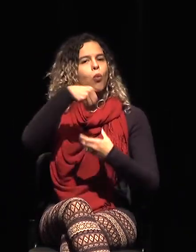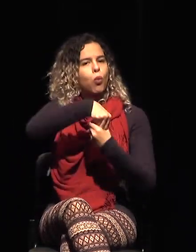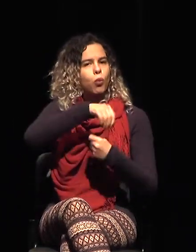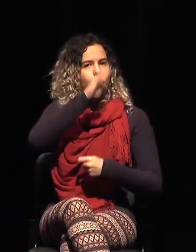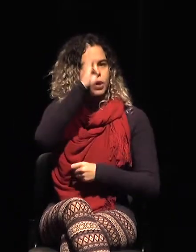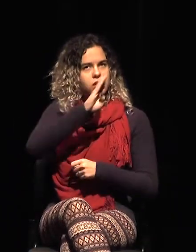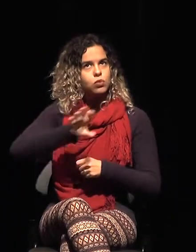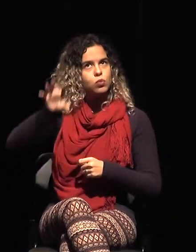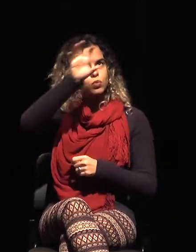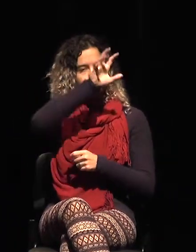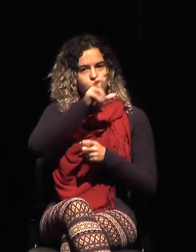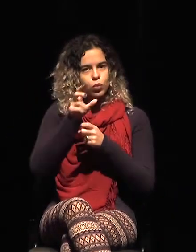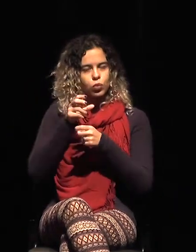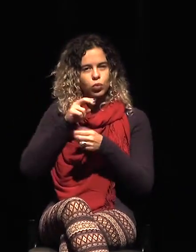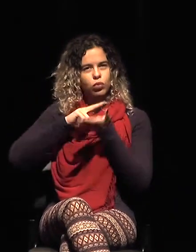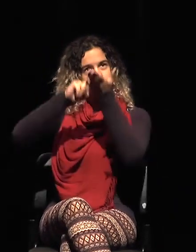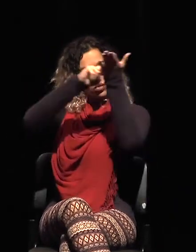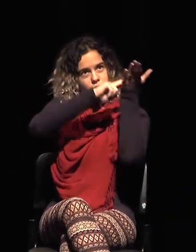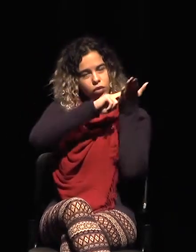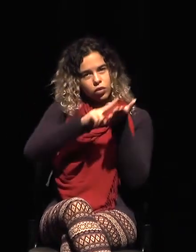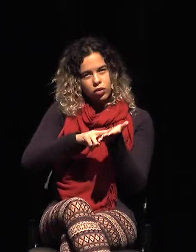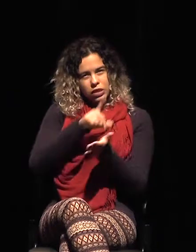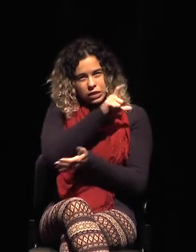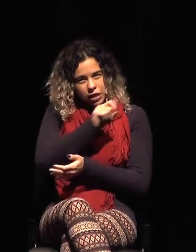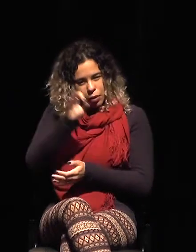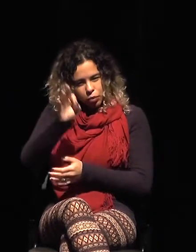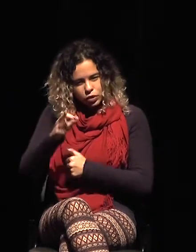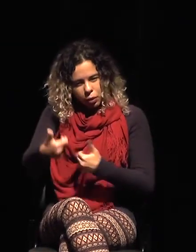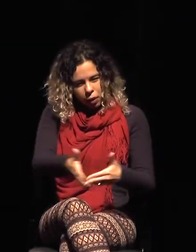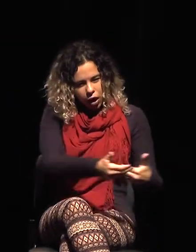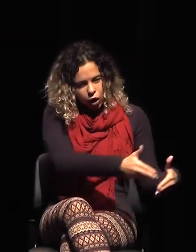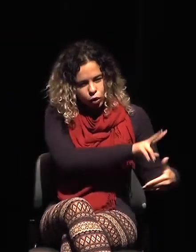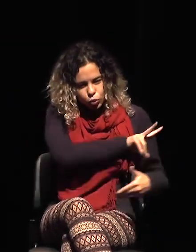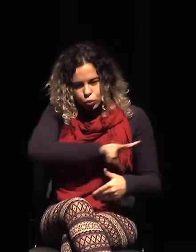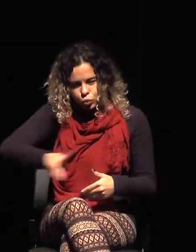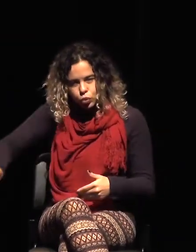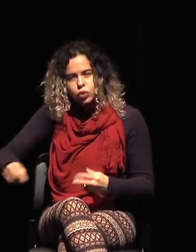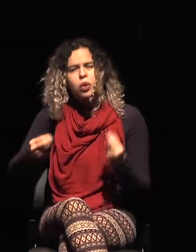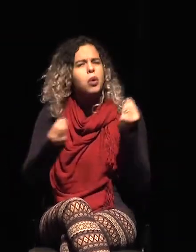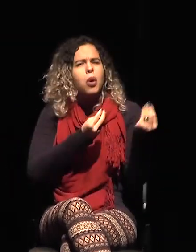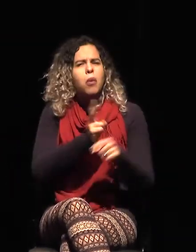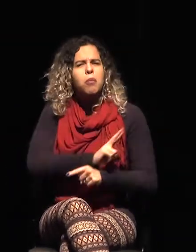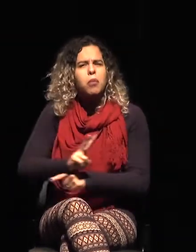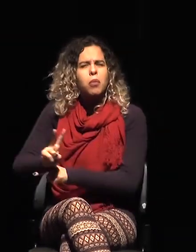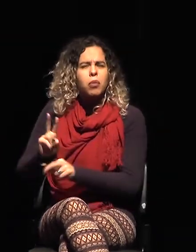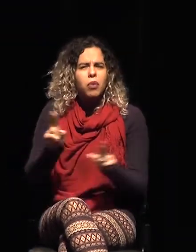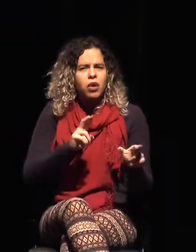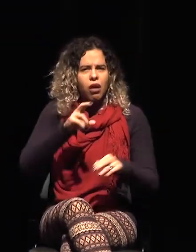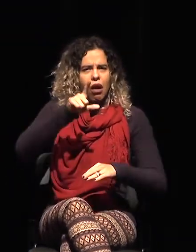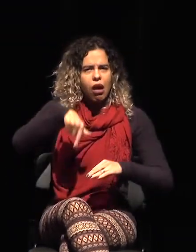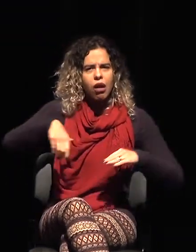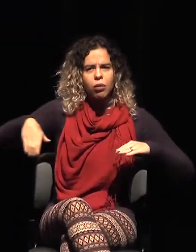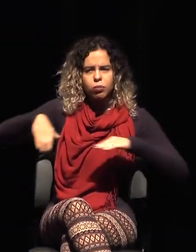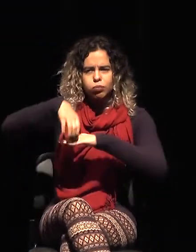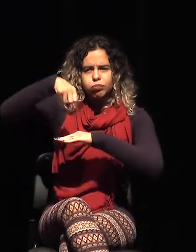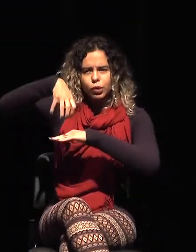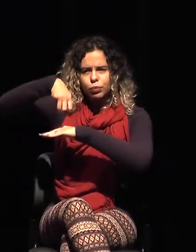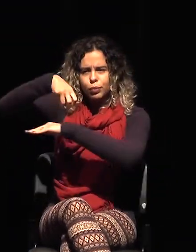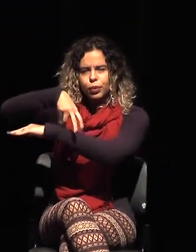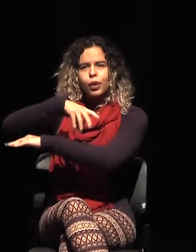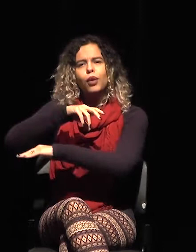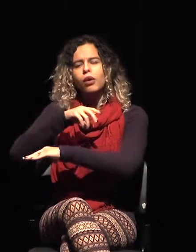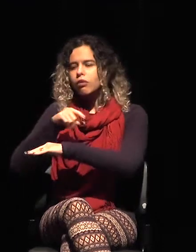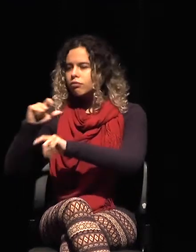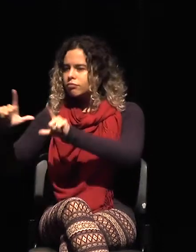averiguan un 100% de los packs? ¿Cómo se hace esa averiguación? Por rayo X, escáner,